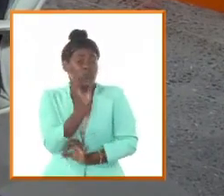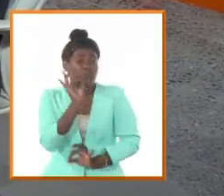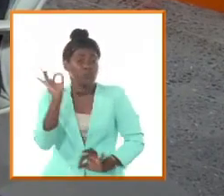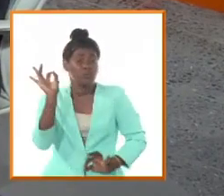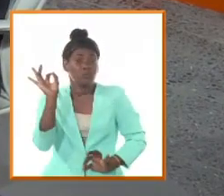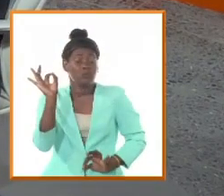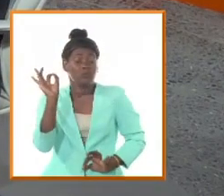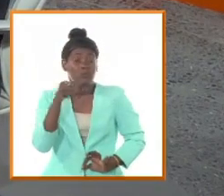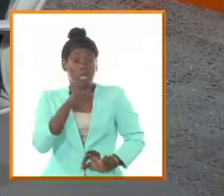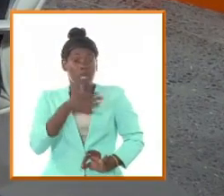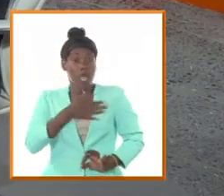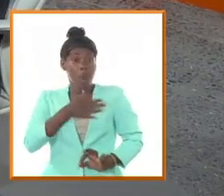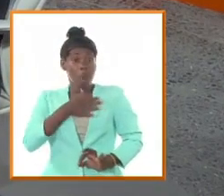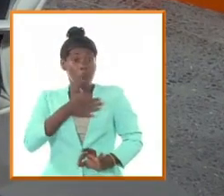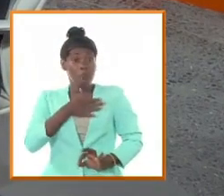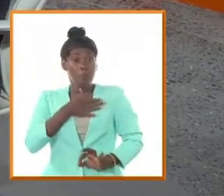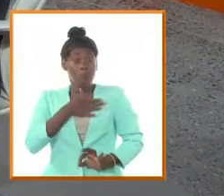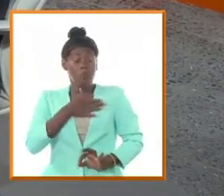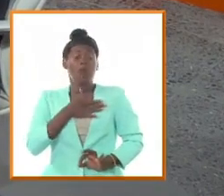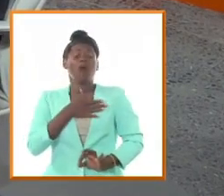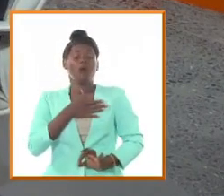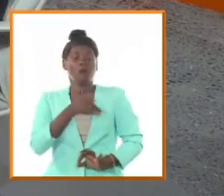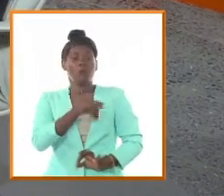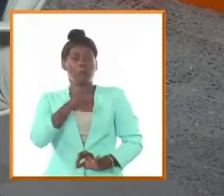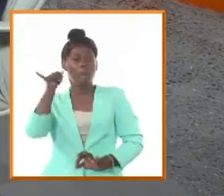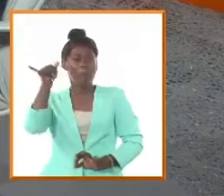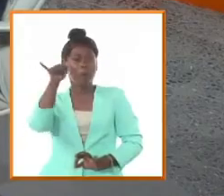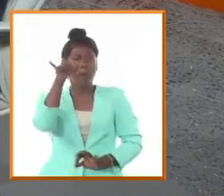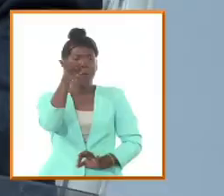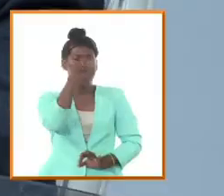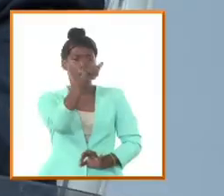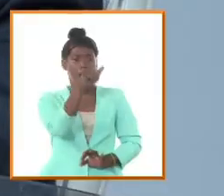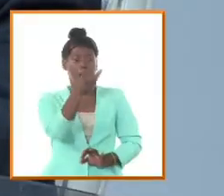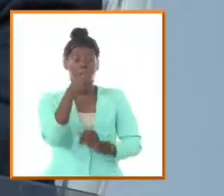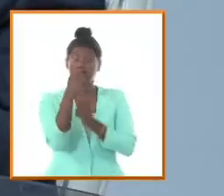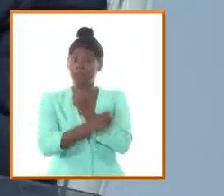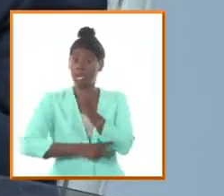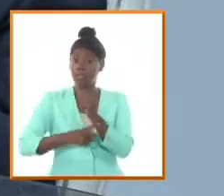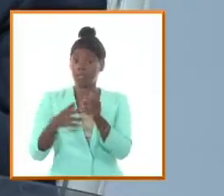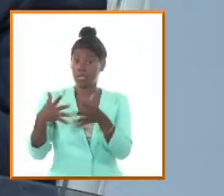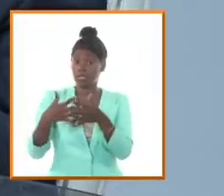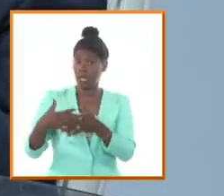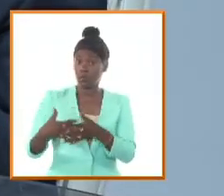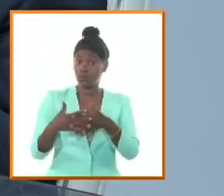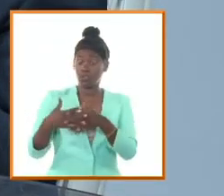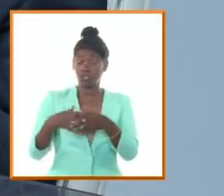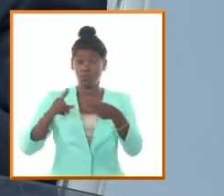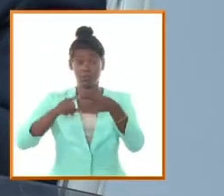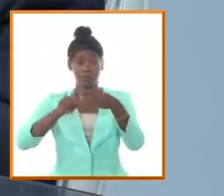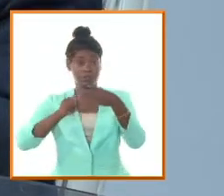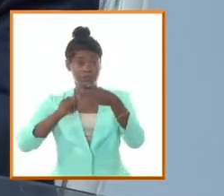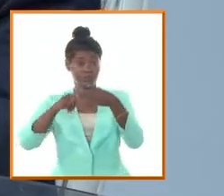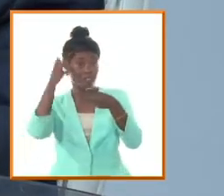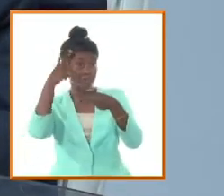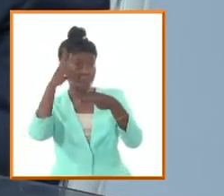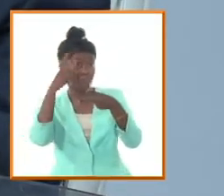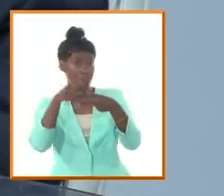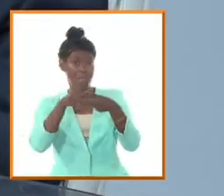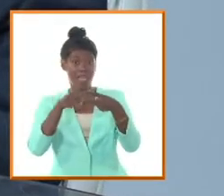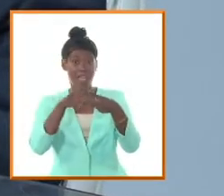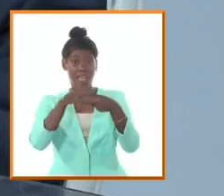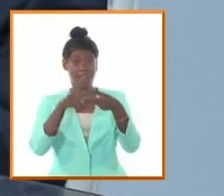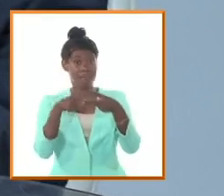después se ganó la vida en Nueva York y en México dando recitales y conciertos y esa